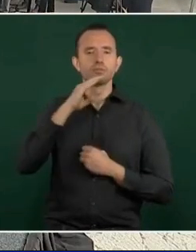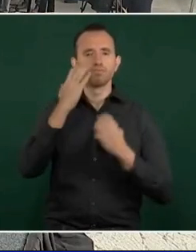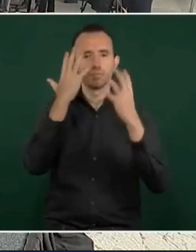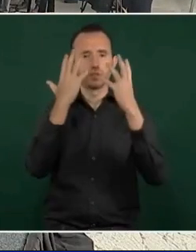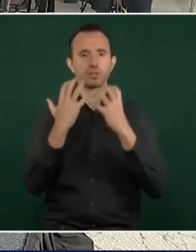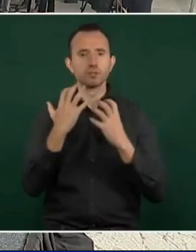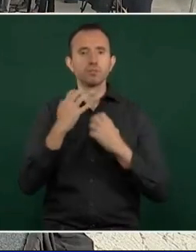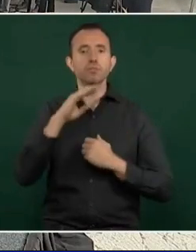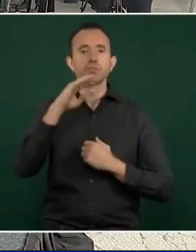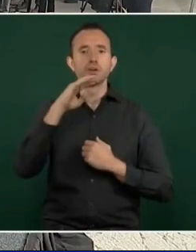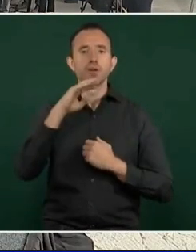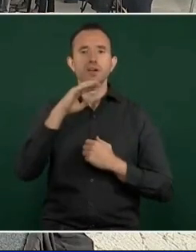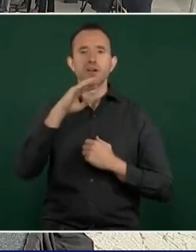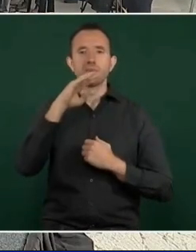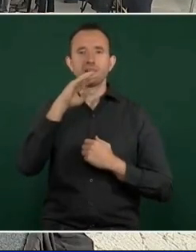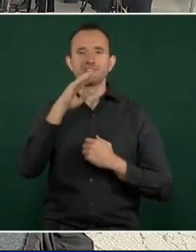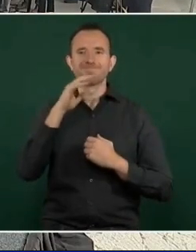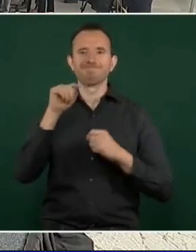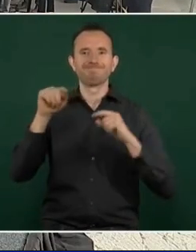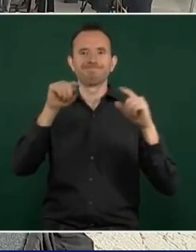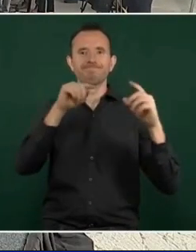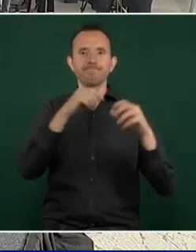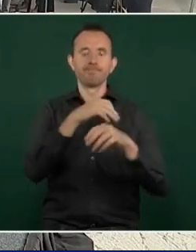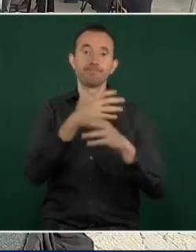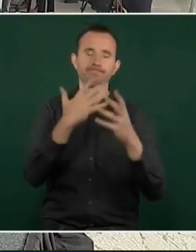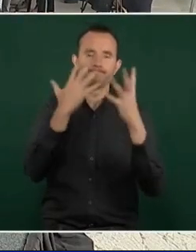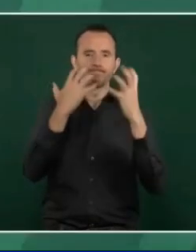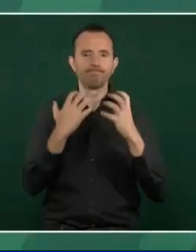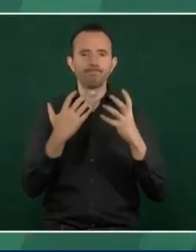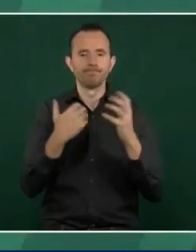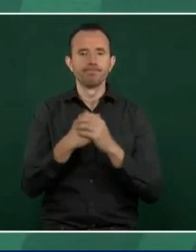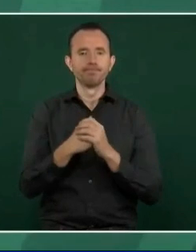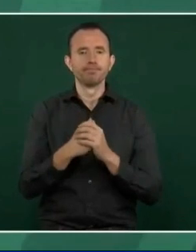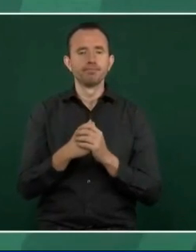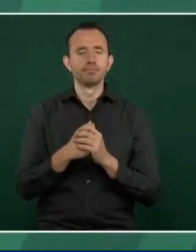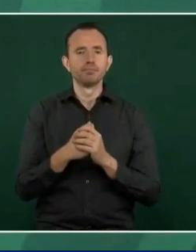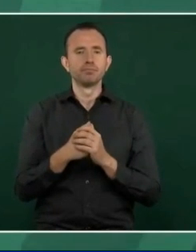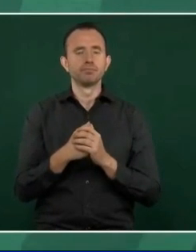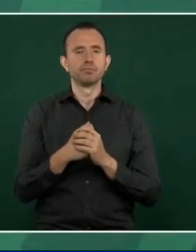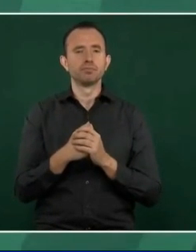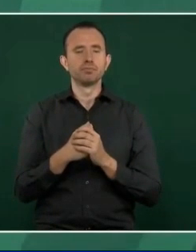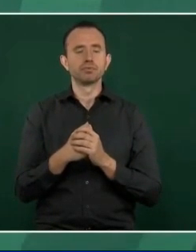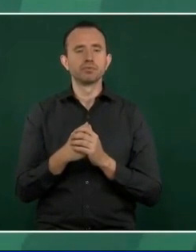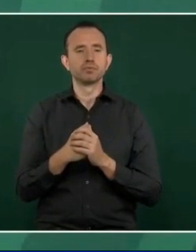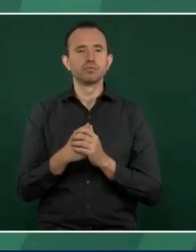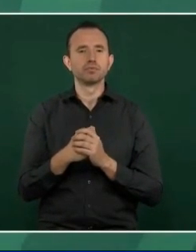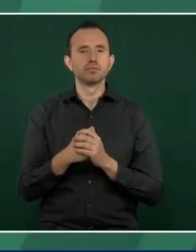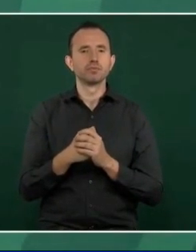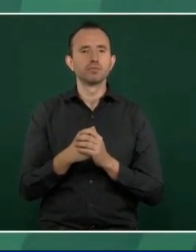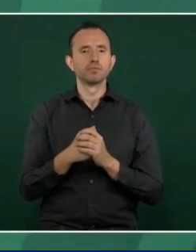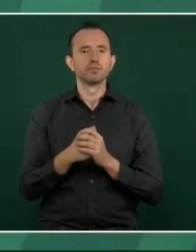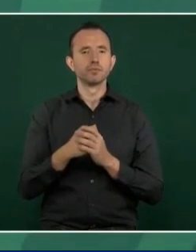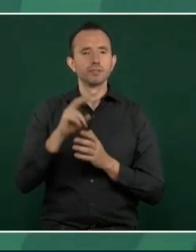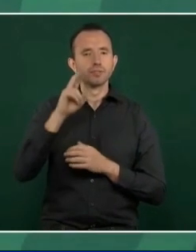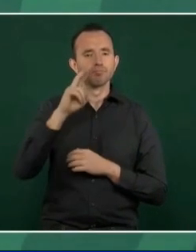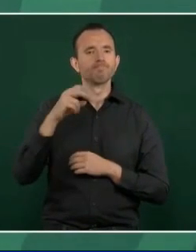escuchar el informe,